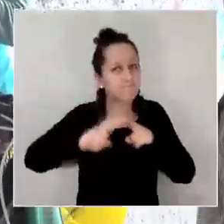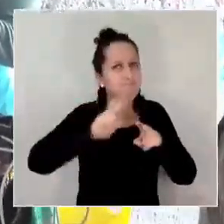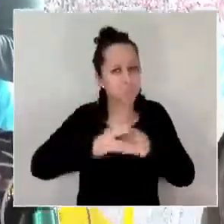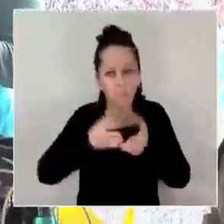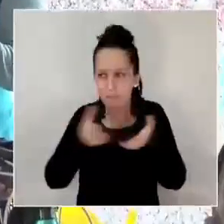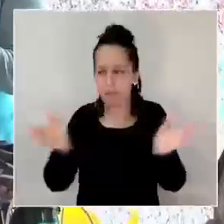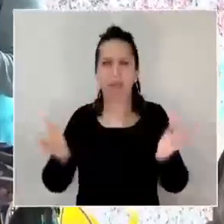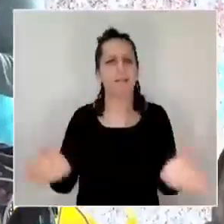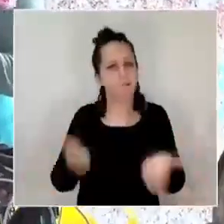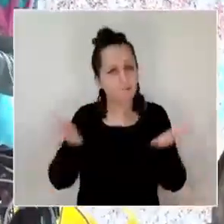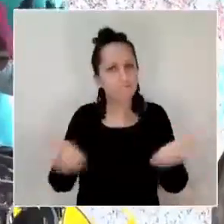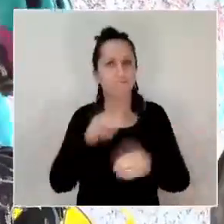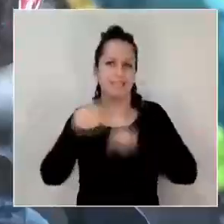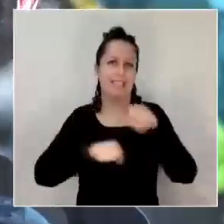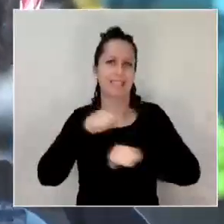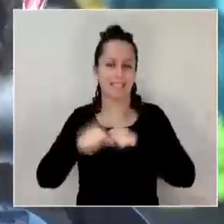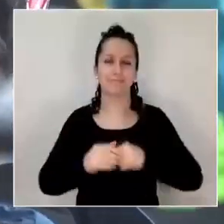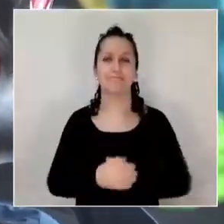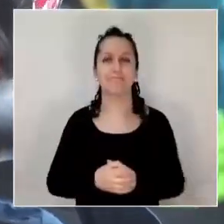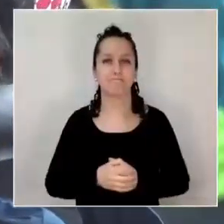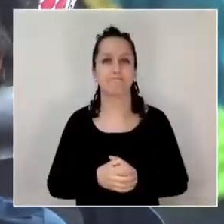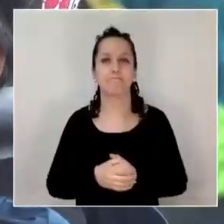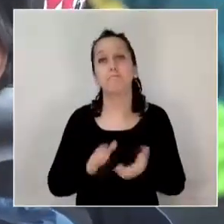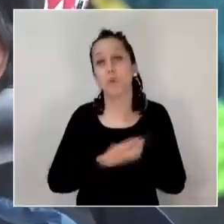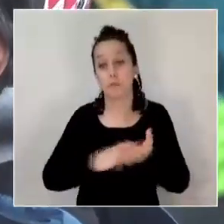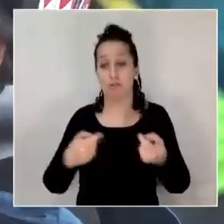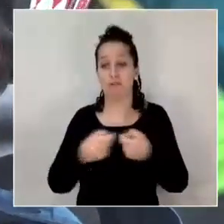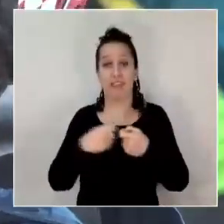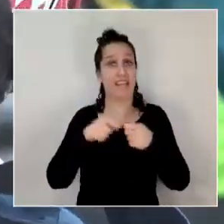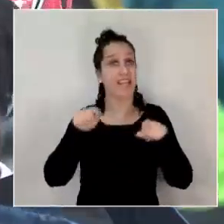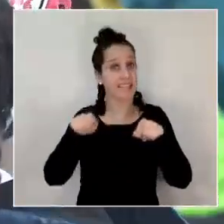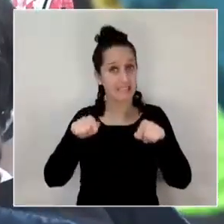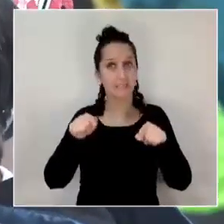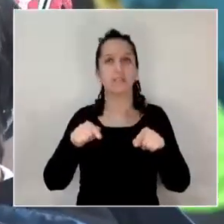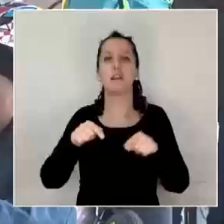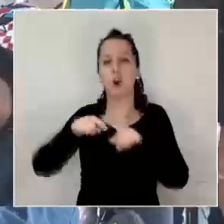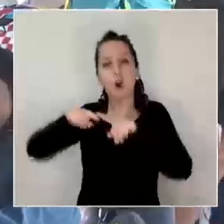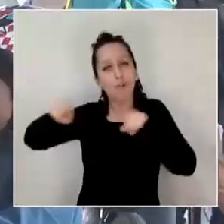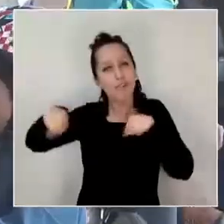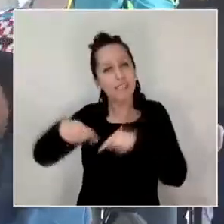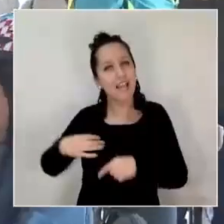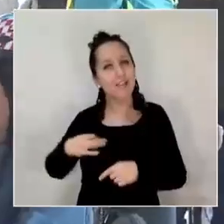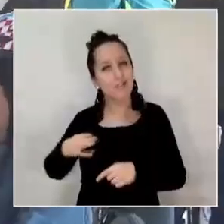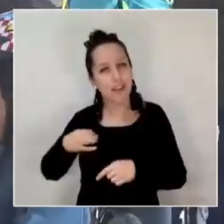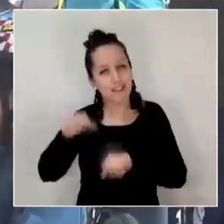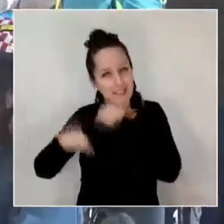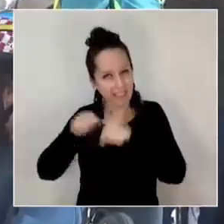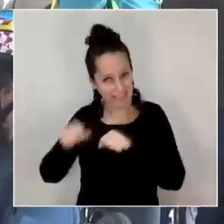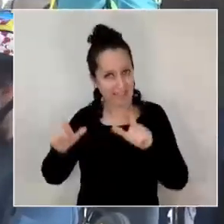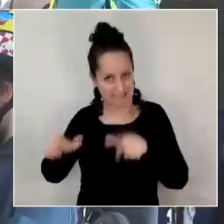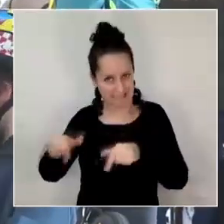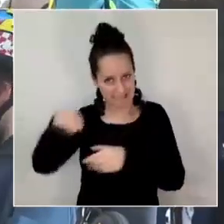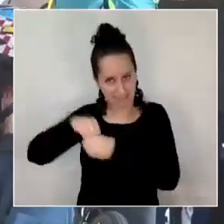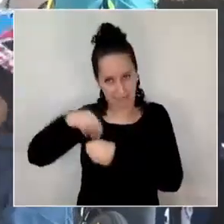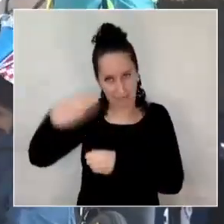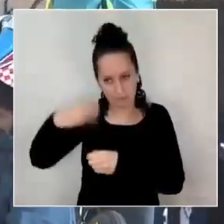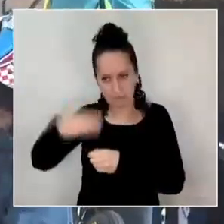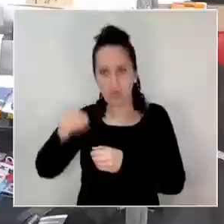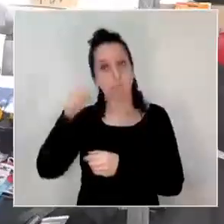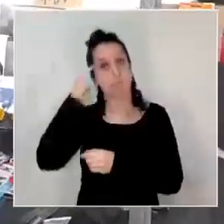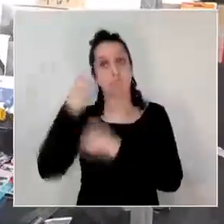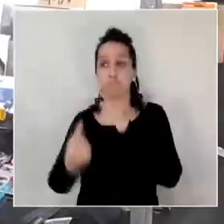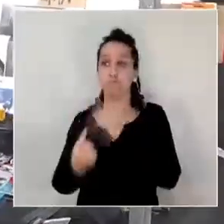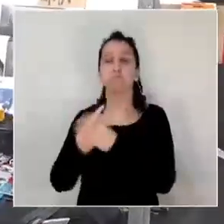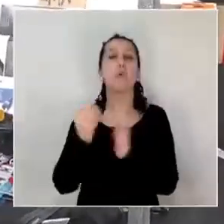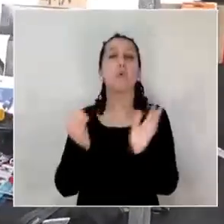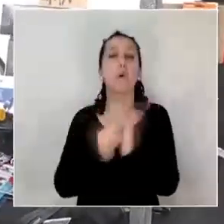de transporte. Iniciativas como esta feria son impulsadas por la Oficina Ciudadana de la Bicicleta, que desde su creación